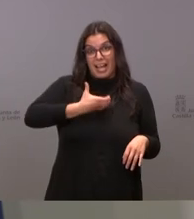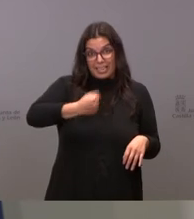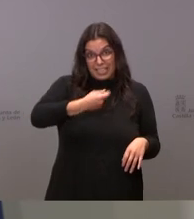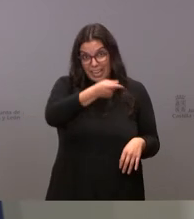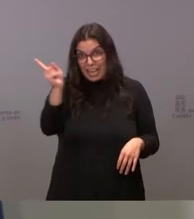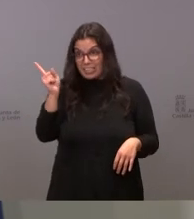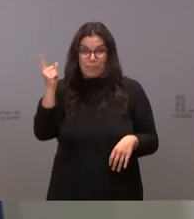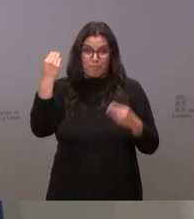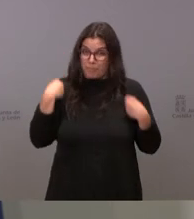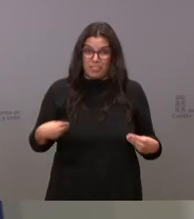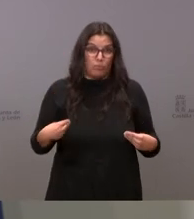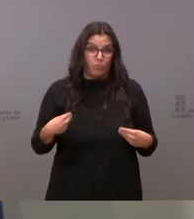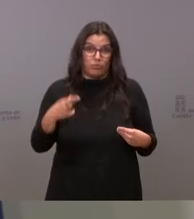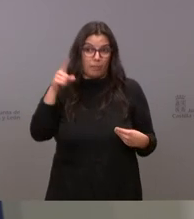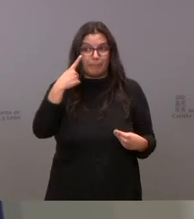ocurre lo mismo.